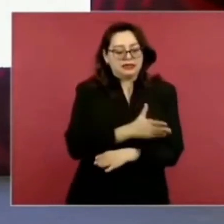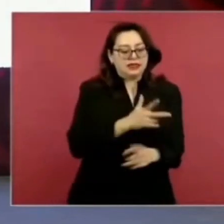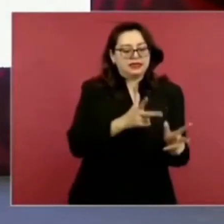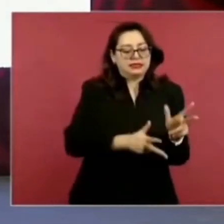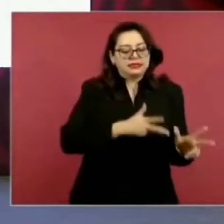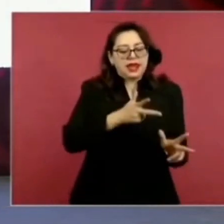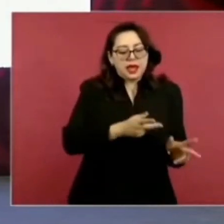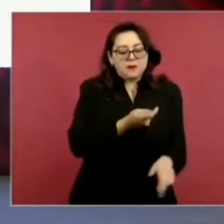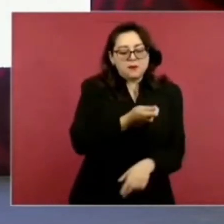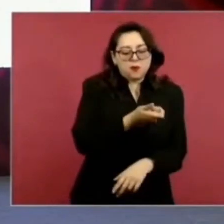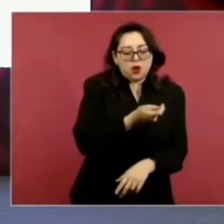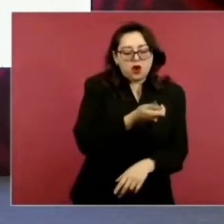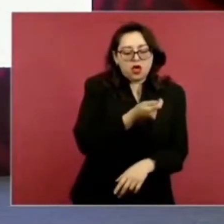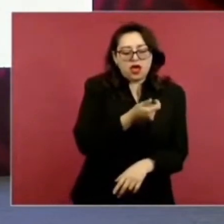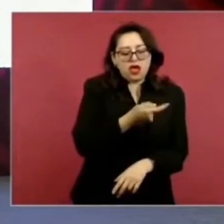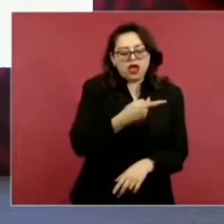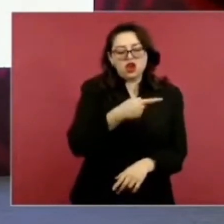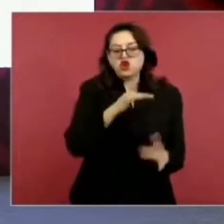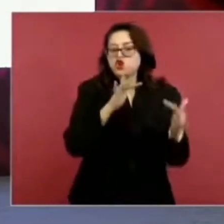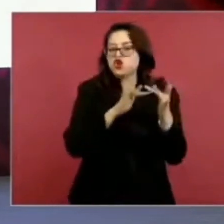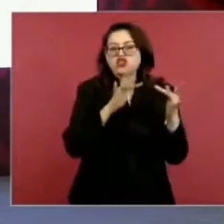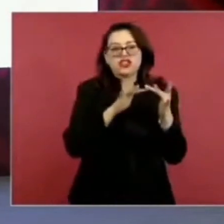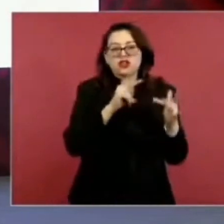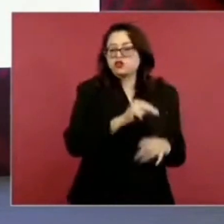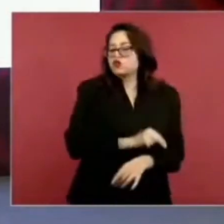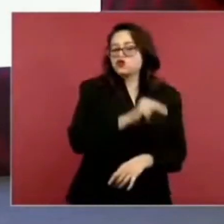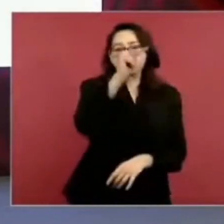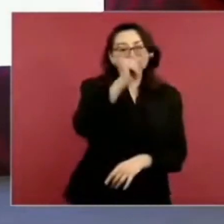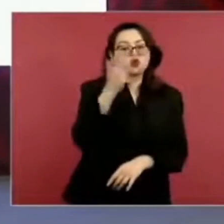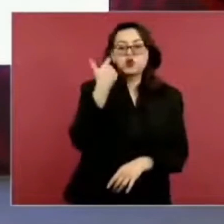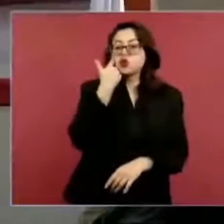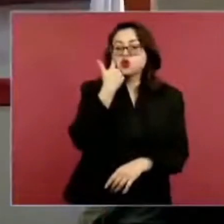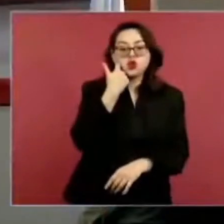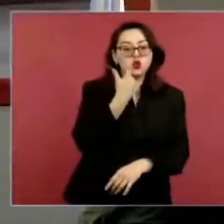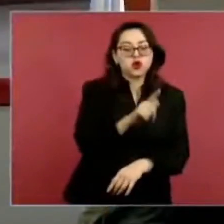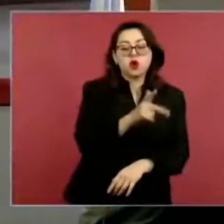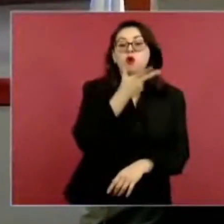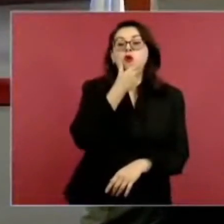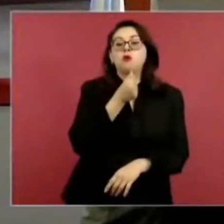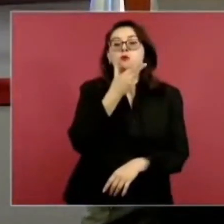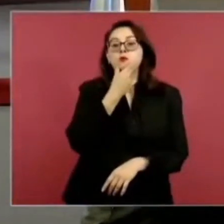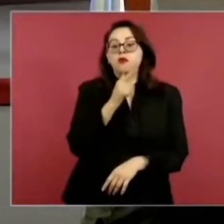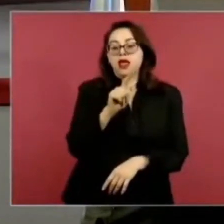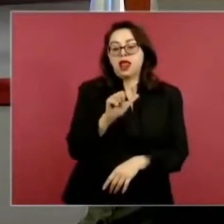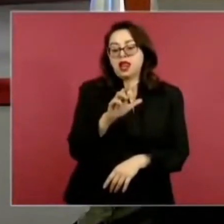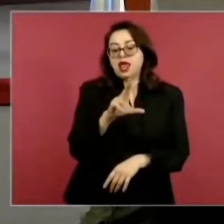Hay una frase que se le atribuye a Sebastián Lerdo de Tejada,